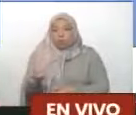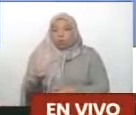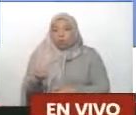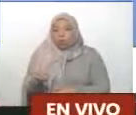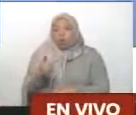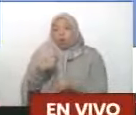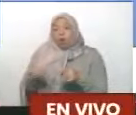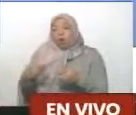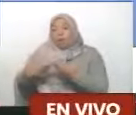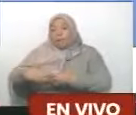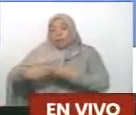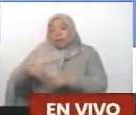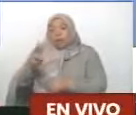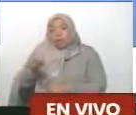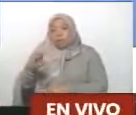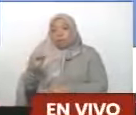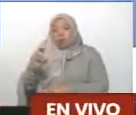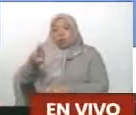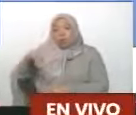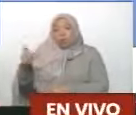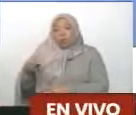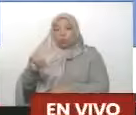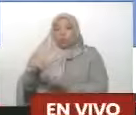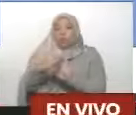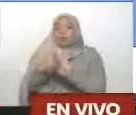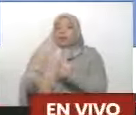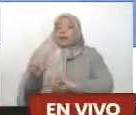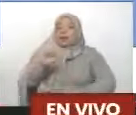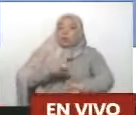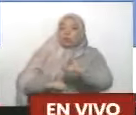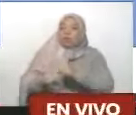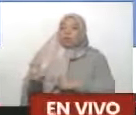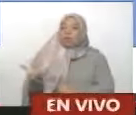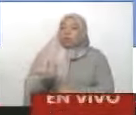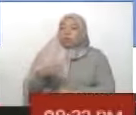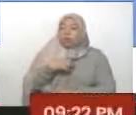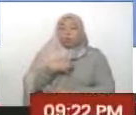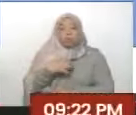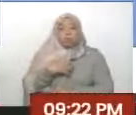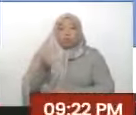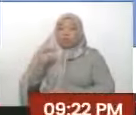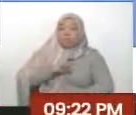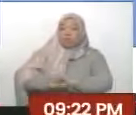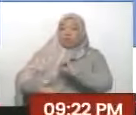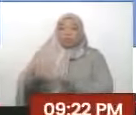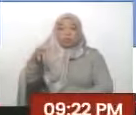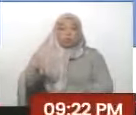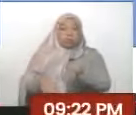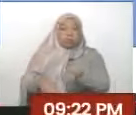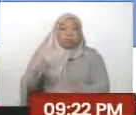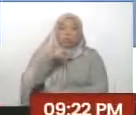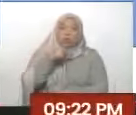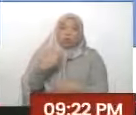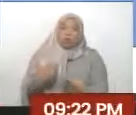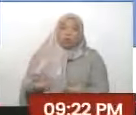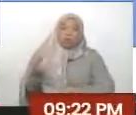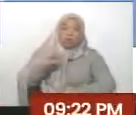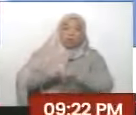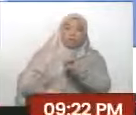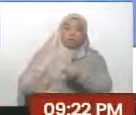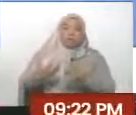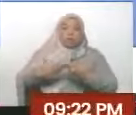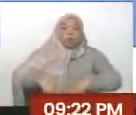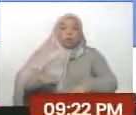primer paso fue dejar sin derecho a la defensa a Venezuela, para defender a nuestro pueblo, para defender nuestros recursos,